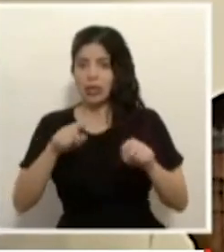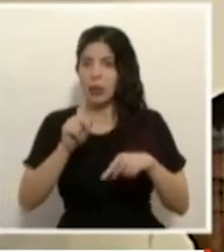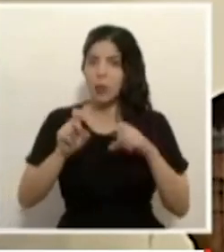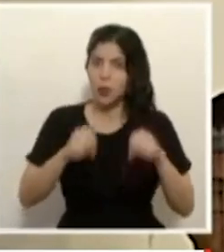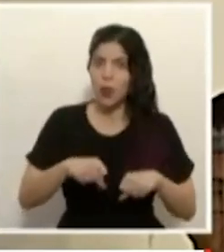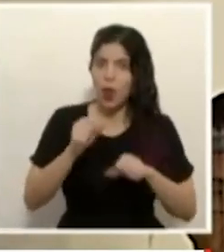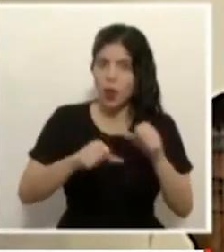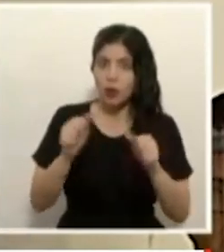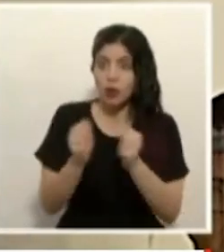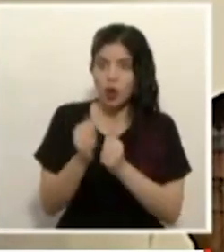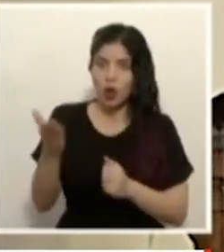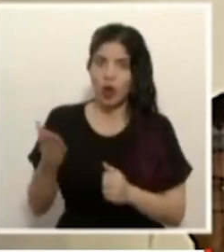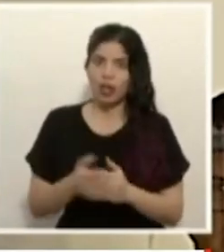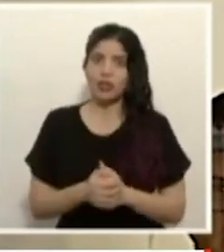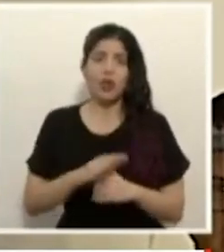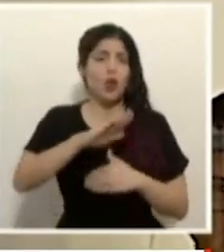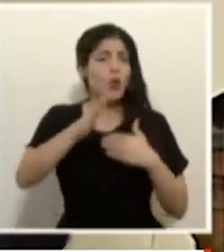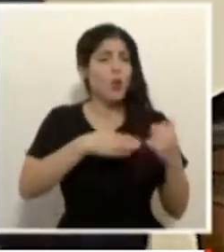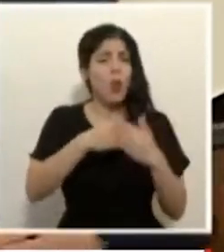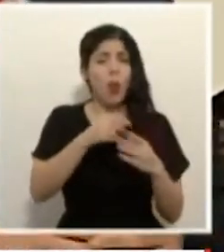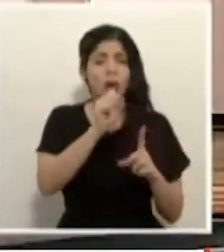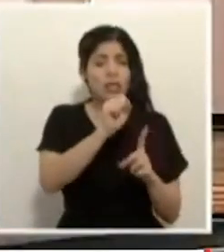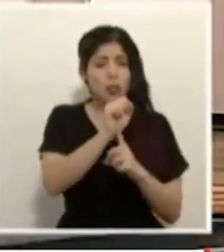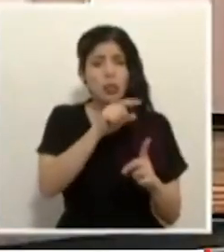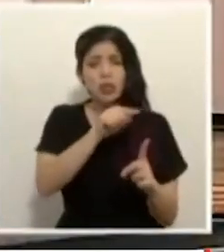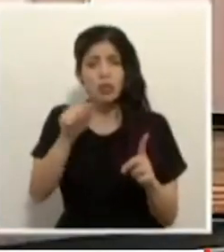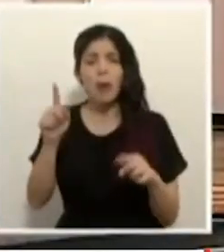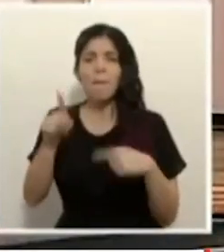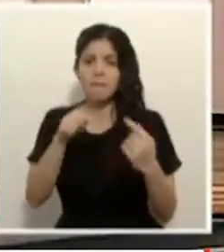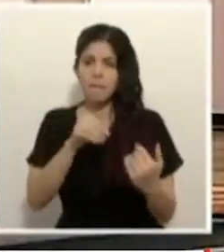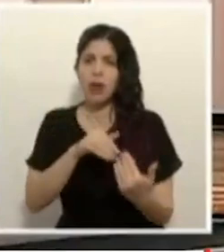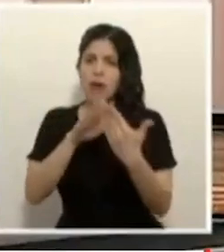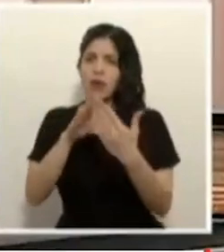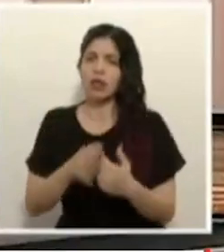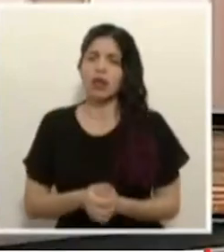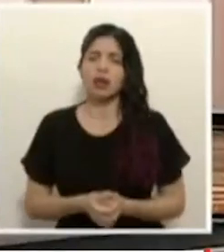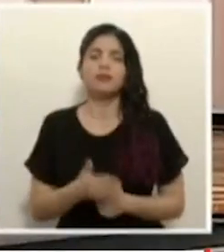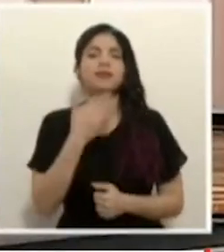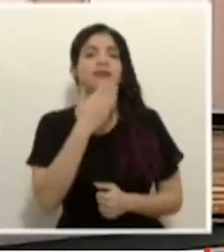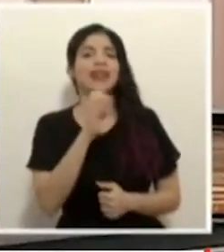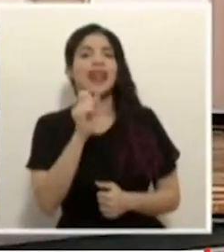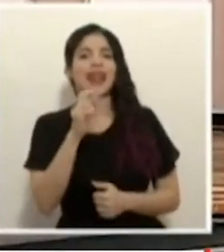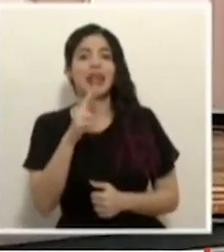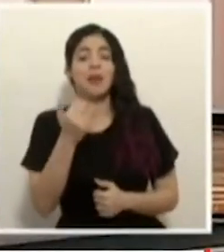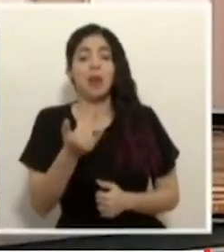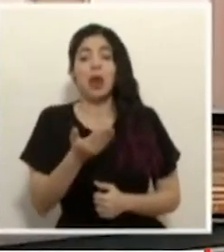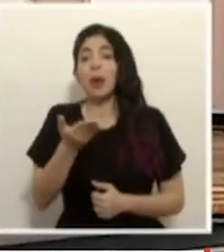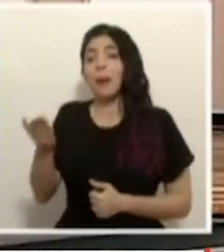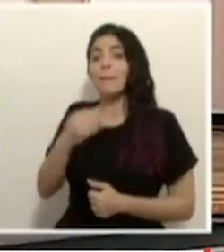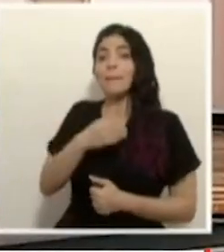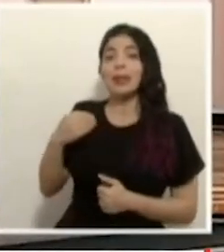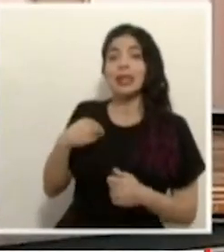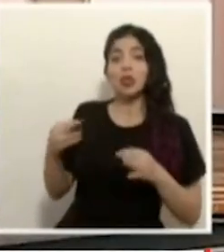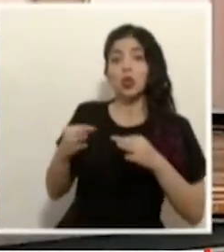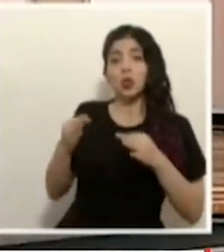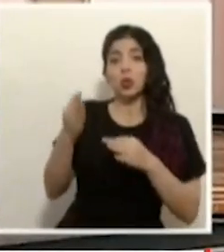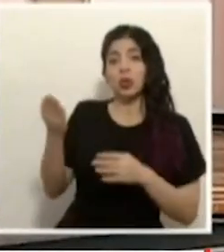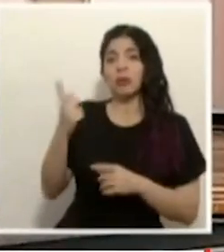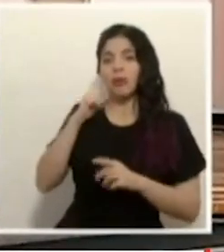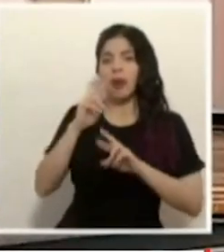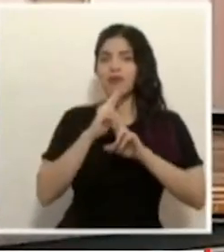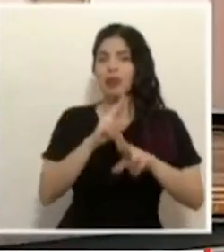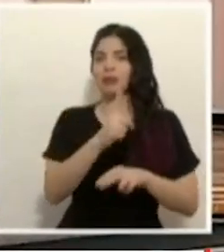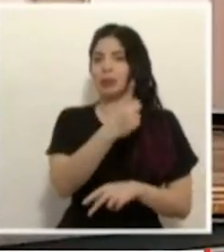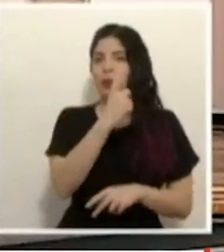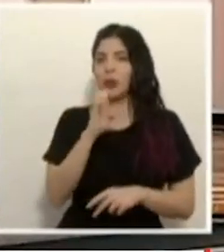abordar gracias señor ministro de turismo don gustavo segura para atender la consulta de don edgar fonseca de